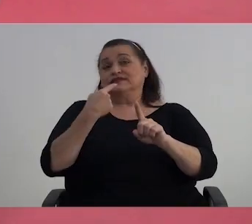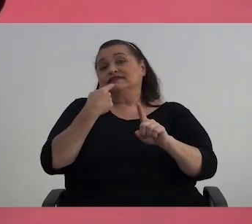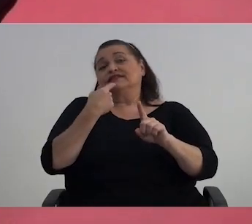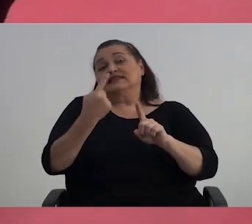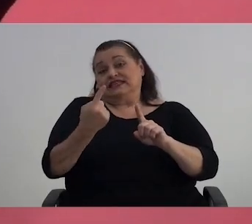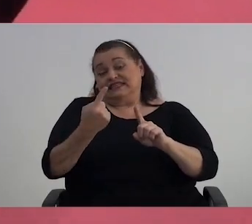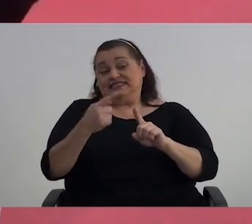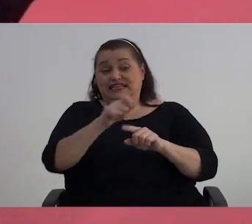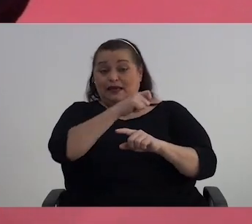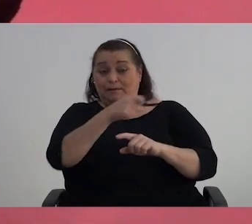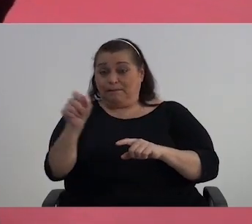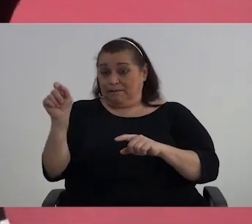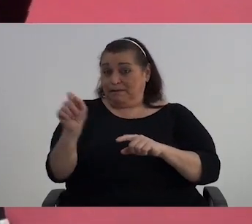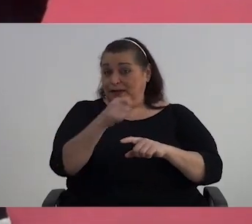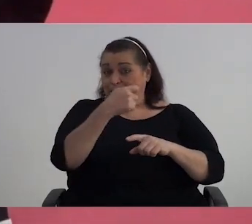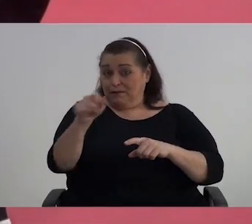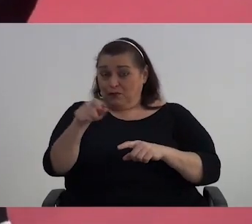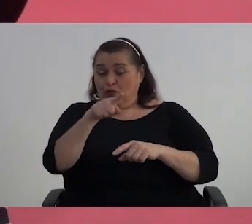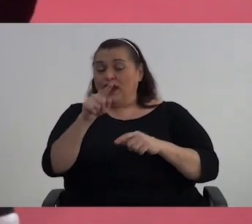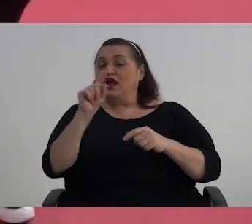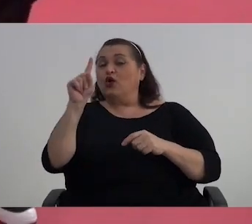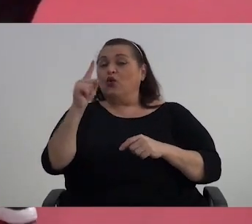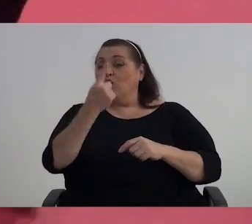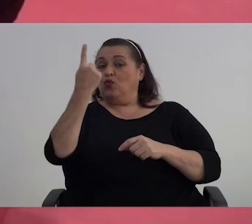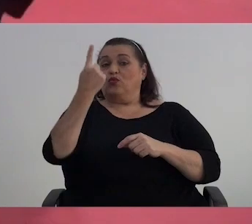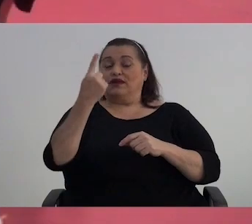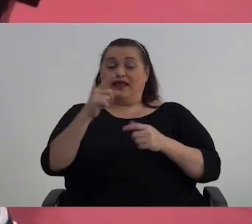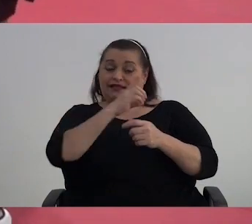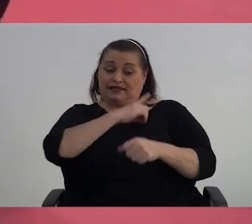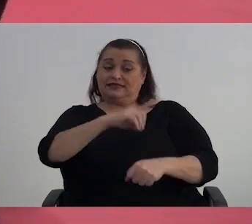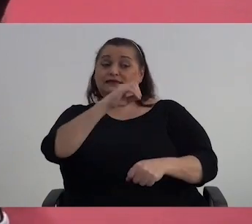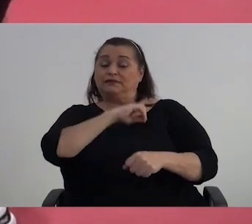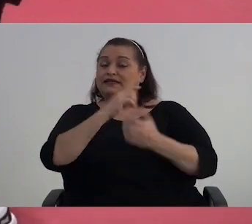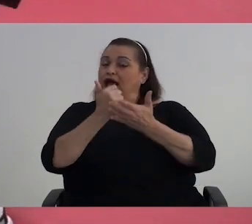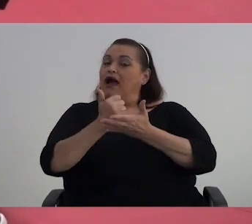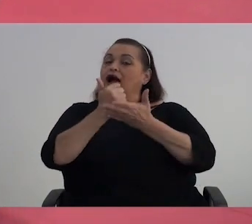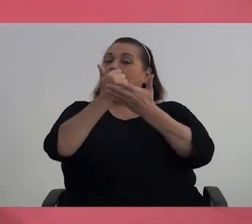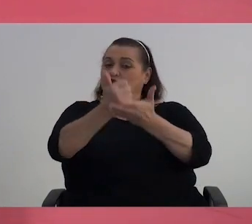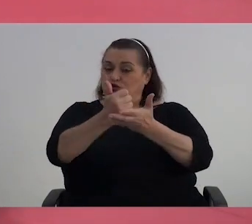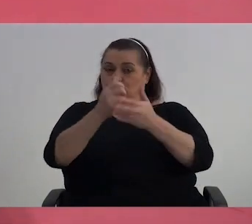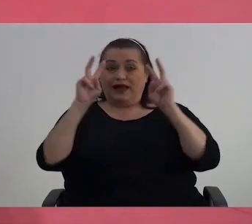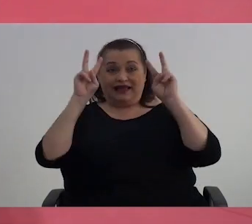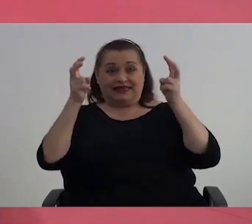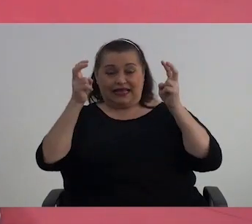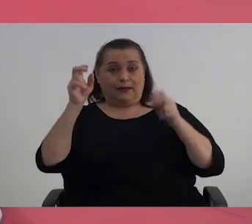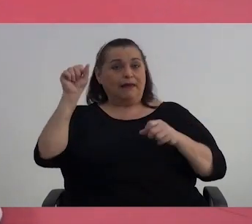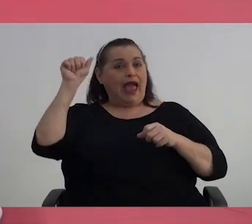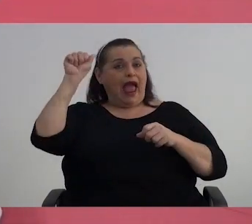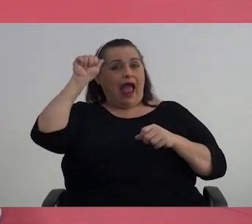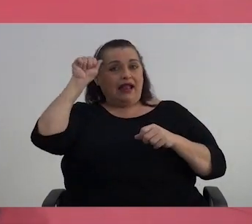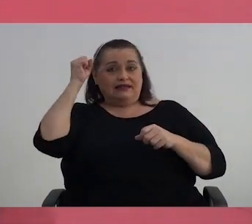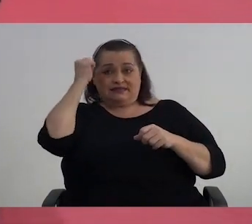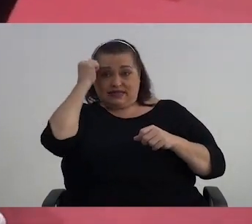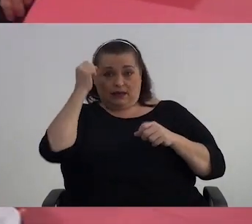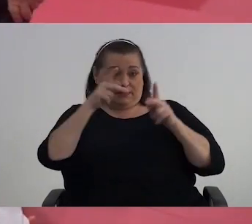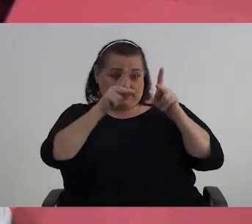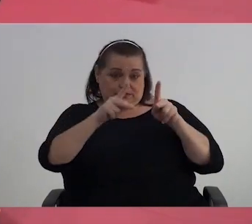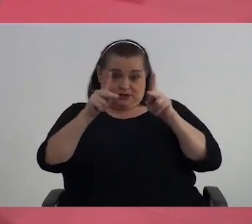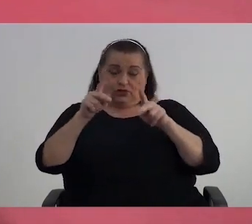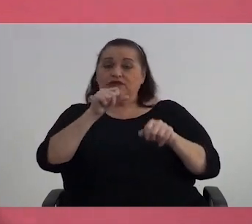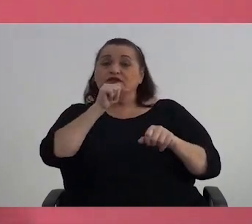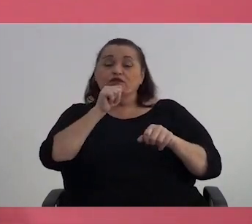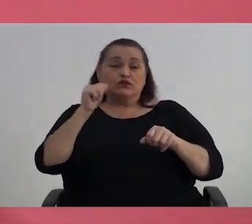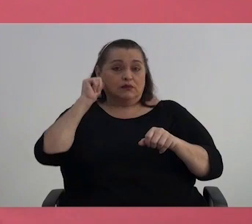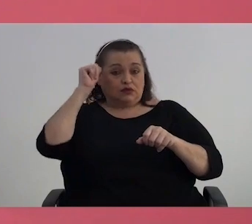que el tenis de mesa es una de las disciplinas que ayudan en el tema del Alzheimer en las personas, por